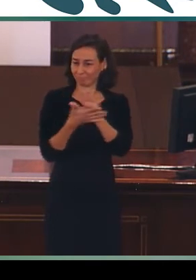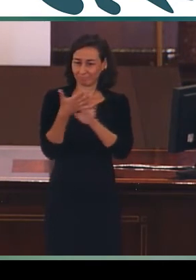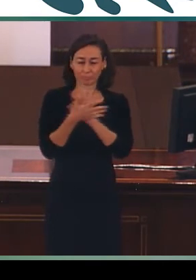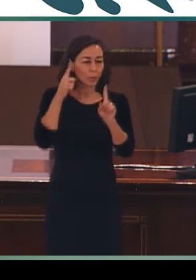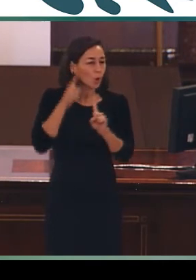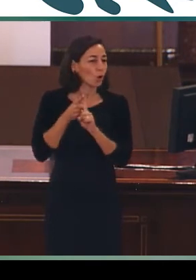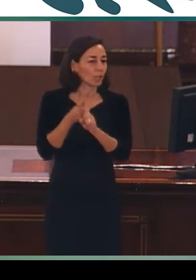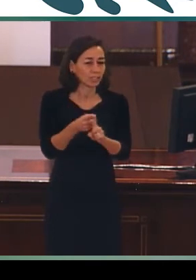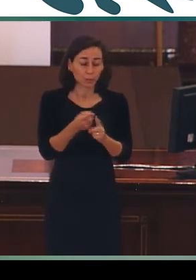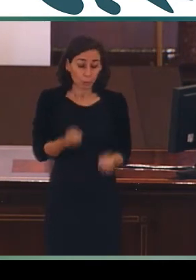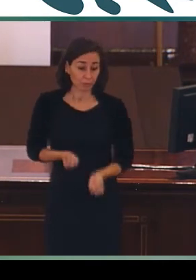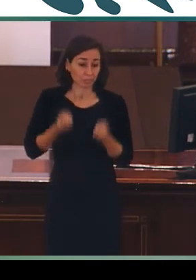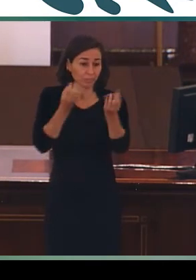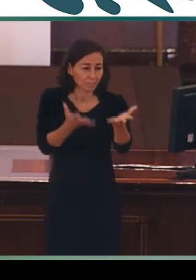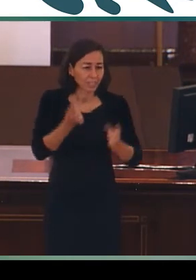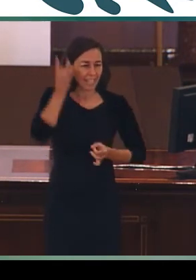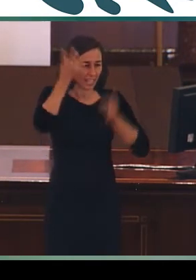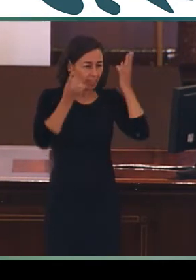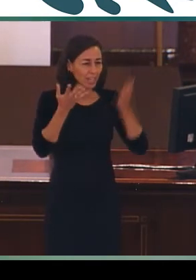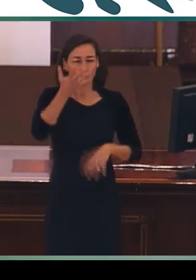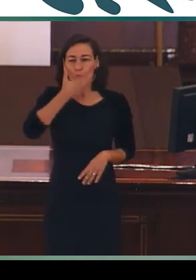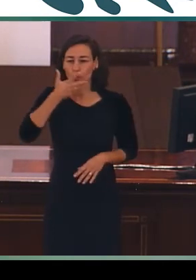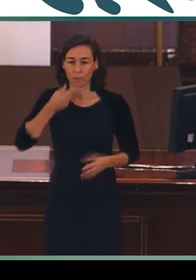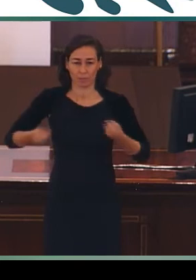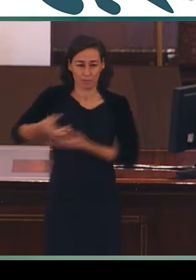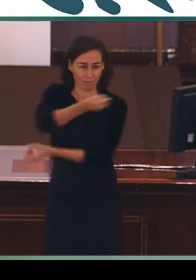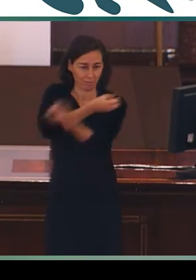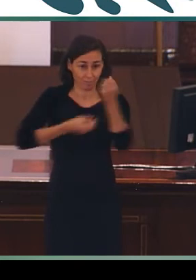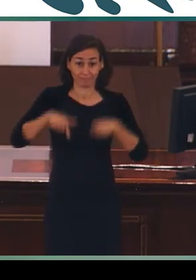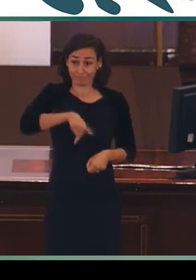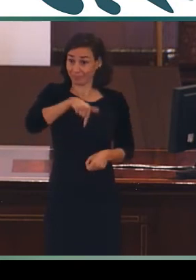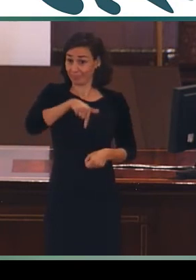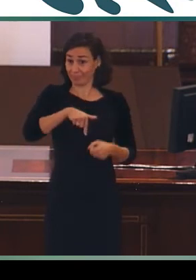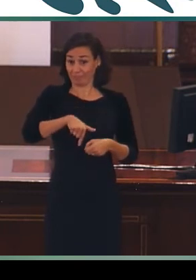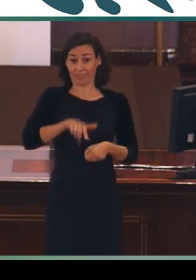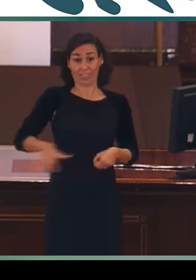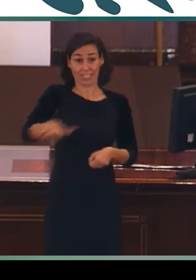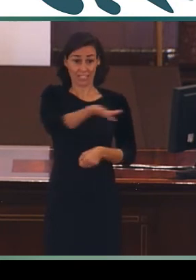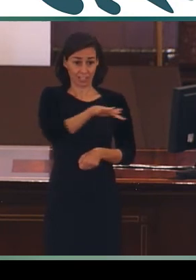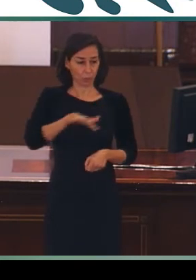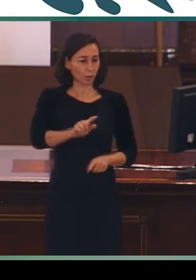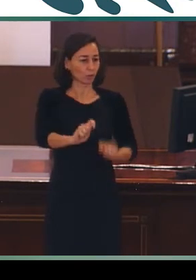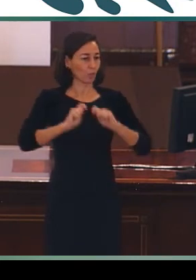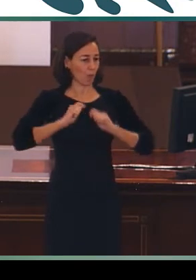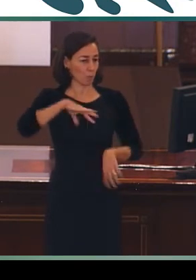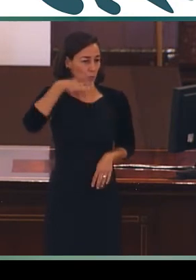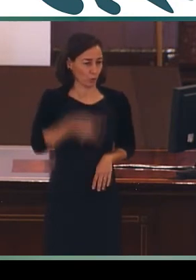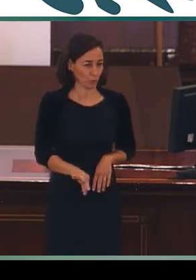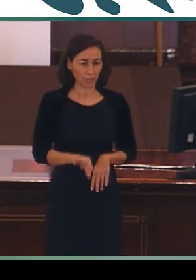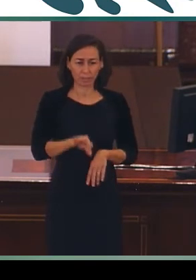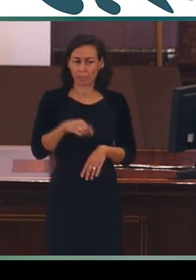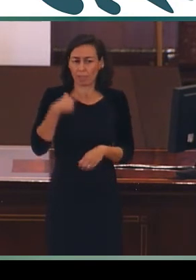de ideas y el intercambio de conocimientos. Este marco nos brinda la oportunidad de celebrar la gran labor